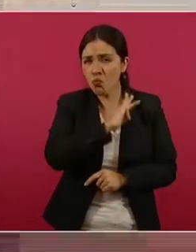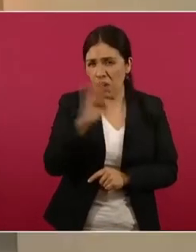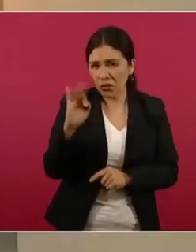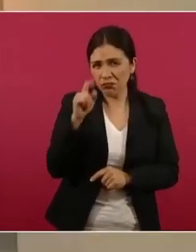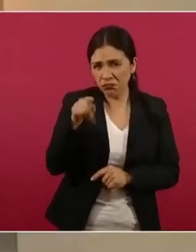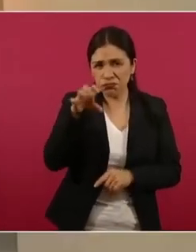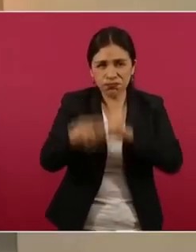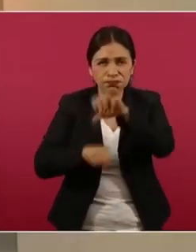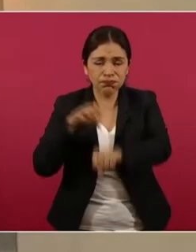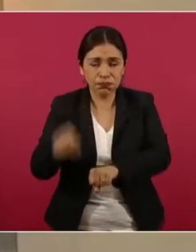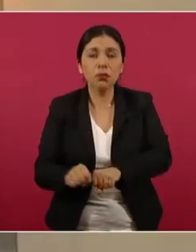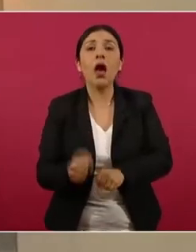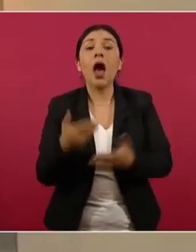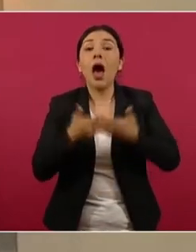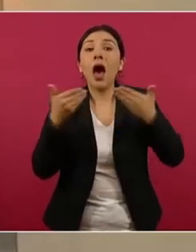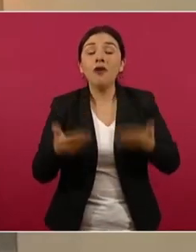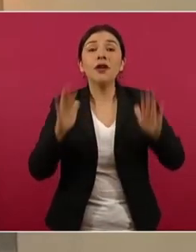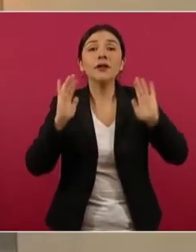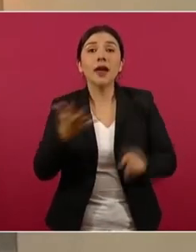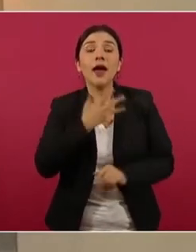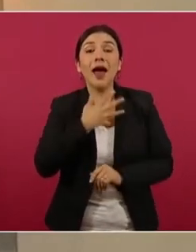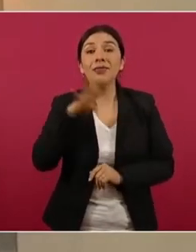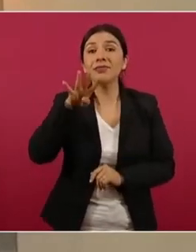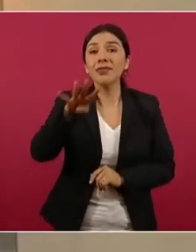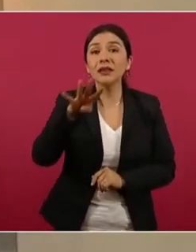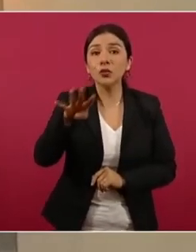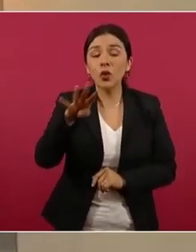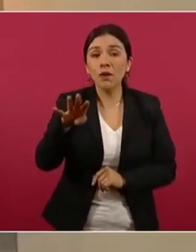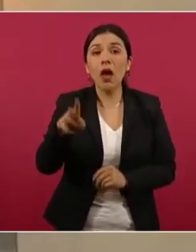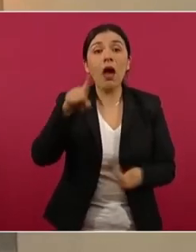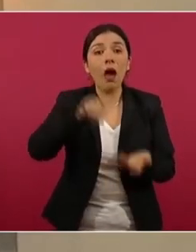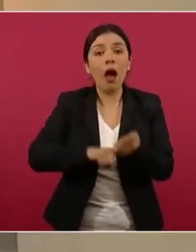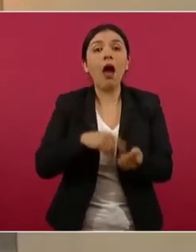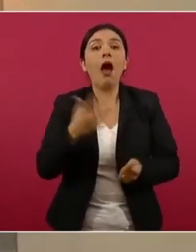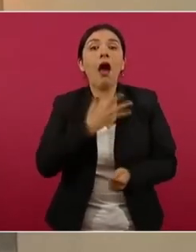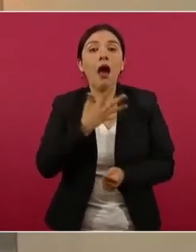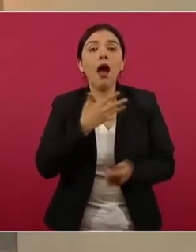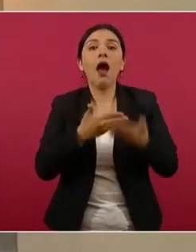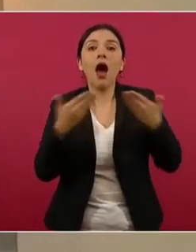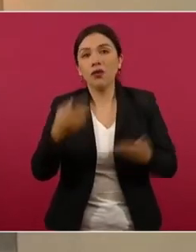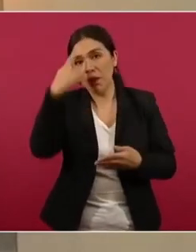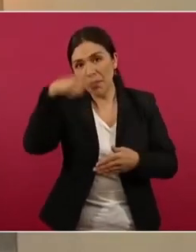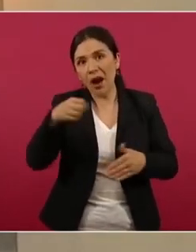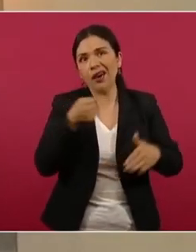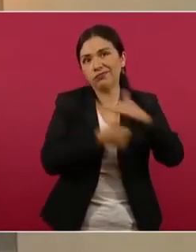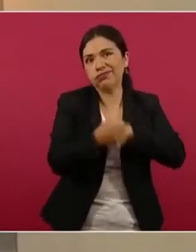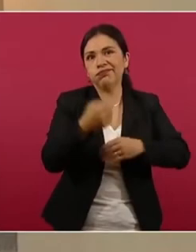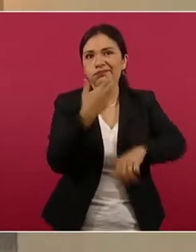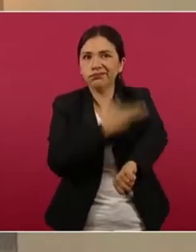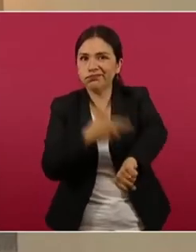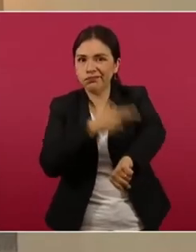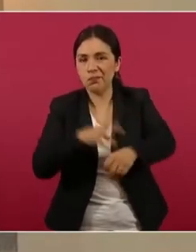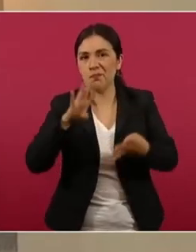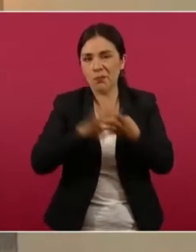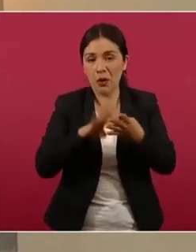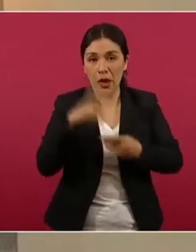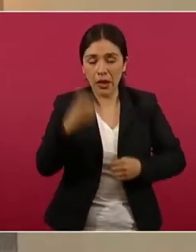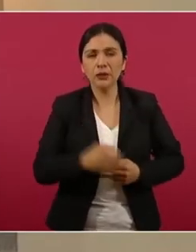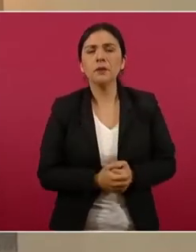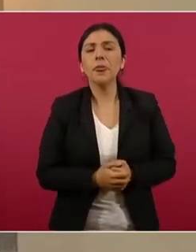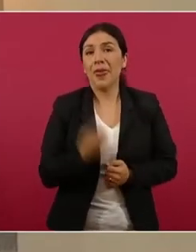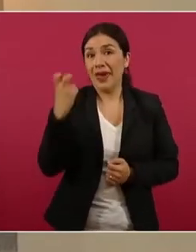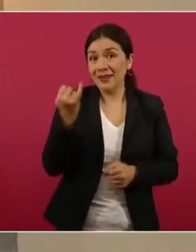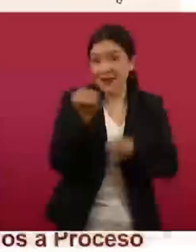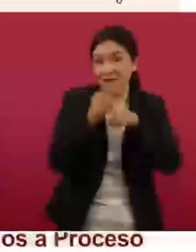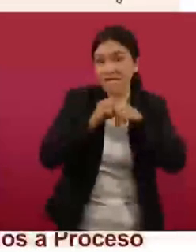hay ya 19 de los cuales están vinculados a proceso penal. La actualización tiene que